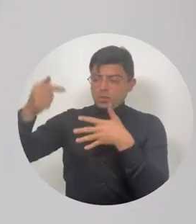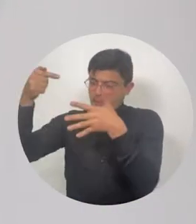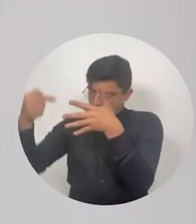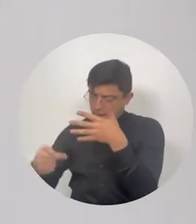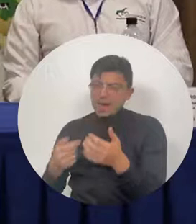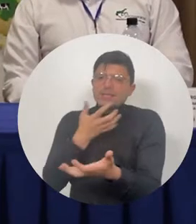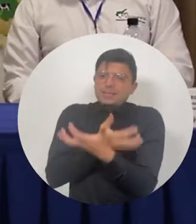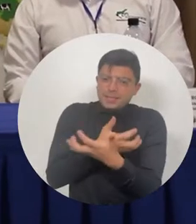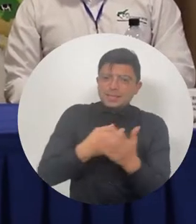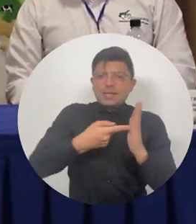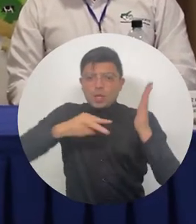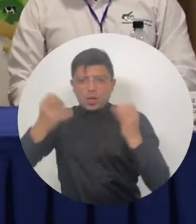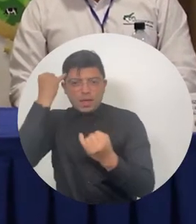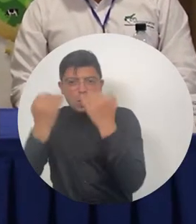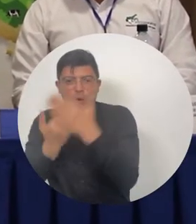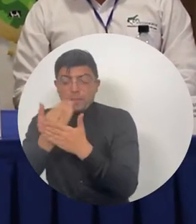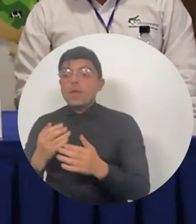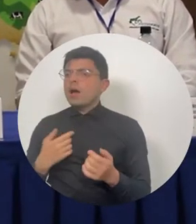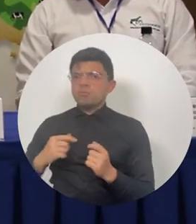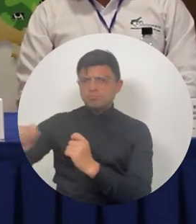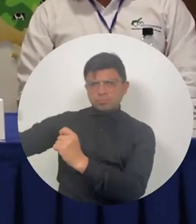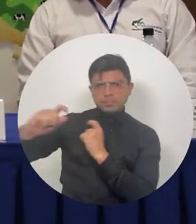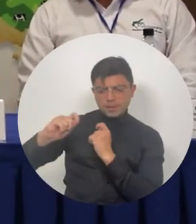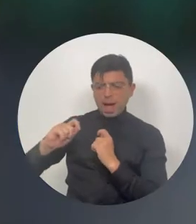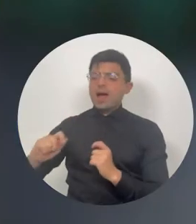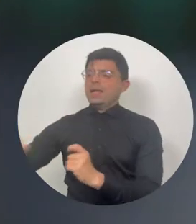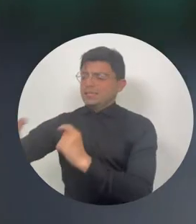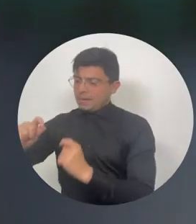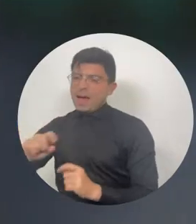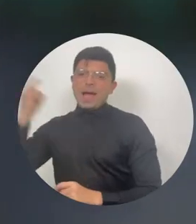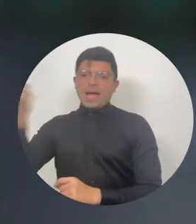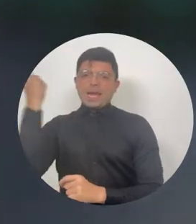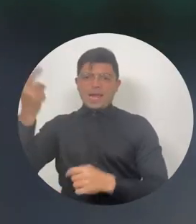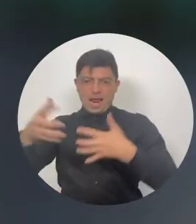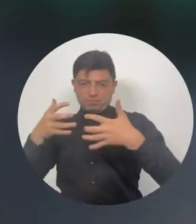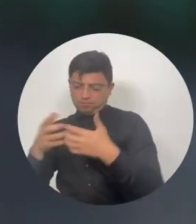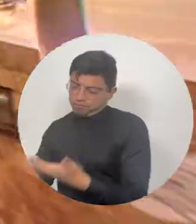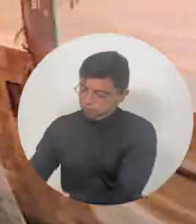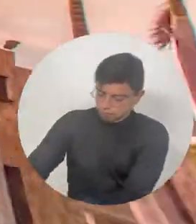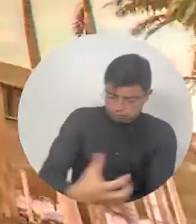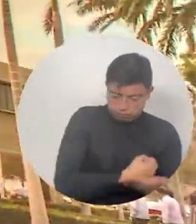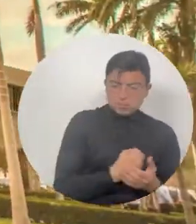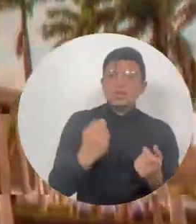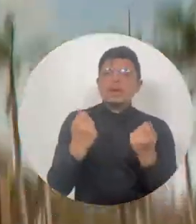financiados por el Sistema General de Regalías por valor de 53.000 millones de pesos.